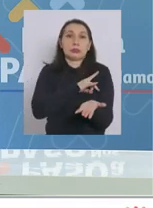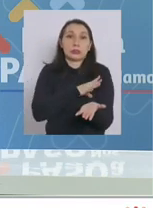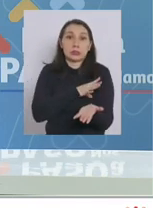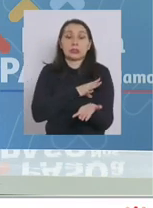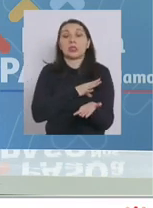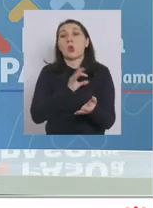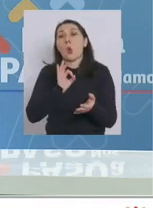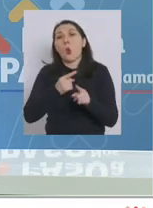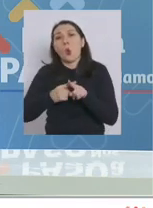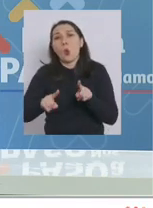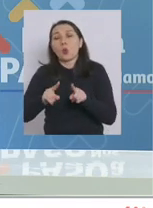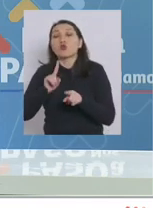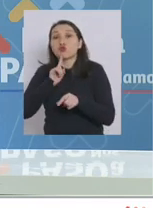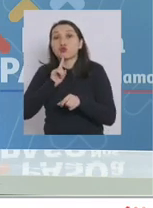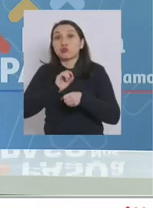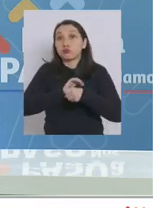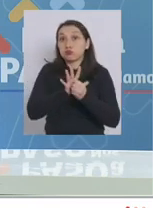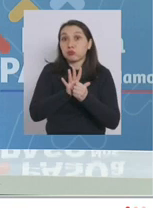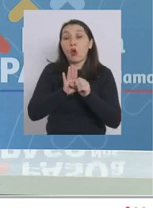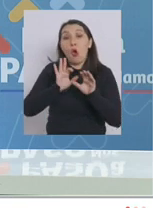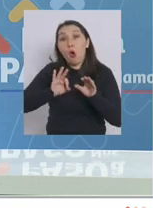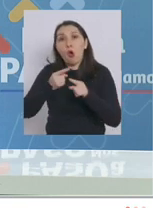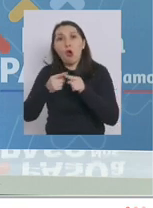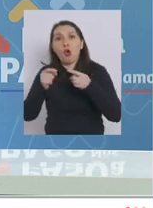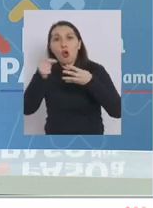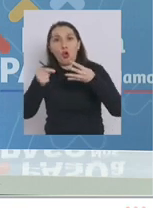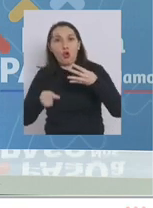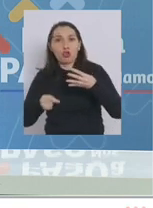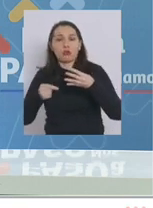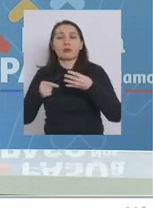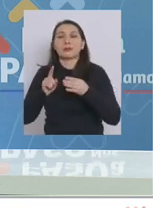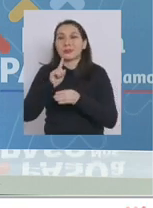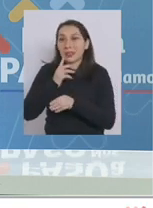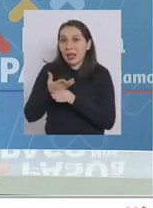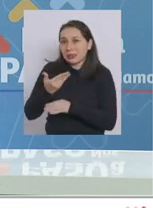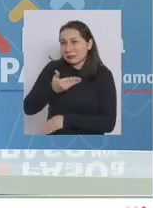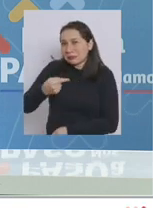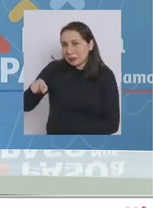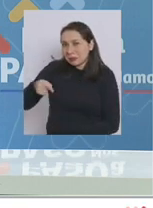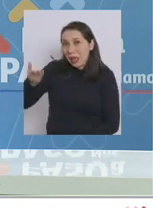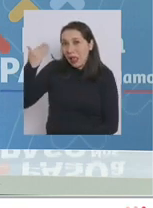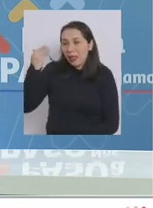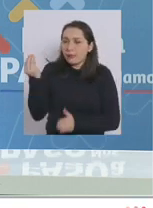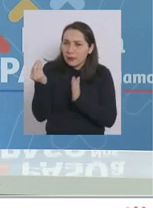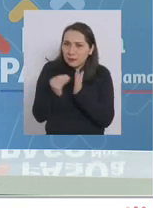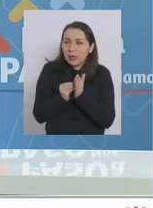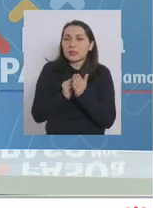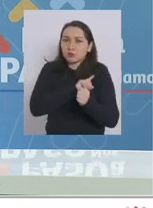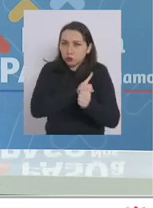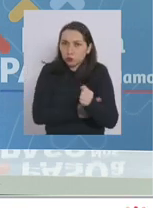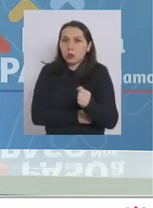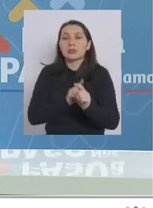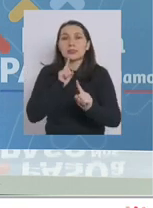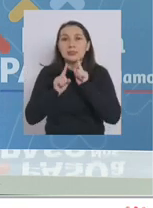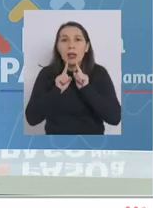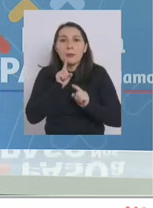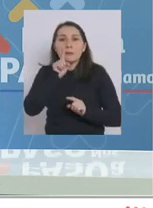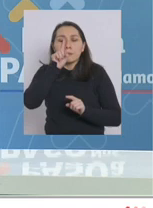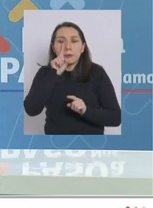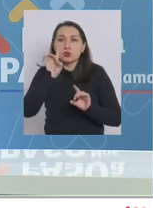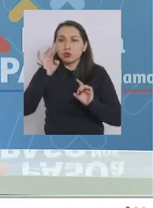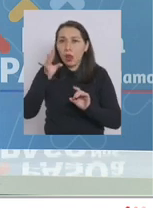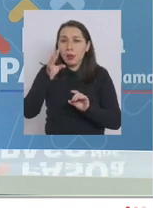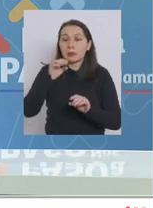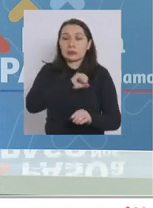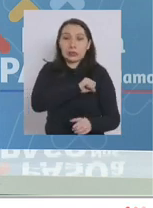sea con esta o con otra variante por lo tanto y es por eso que desde hace varias semanas atrás nosotros estamos fortaleciendo el testeo no solamente a